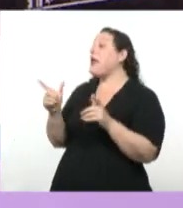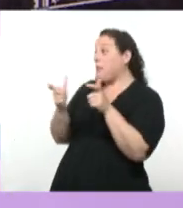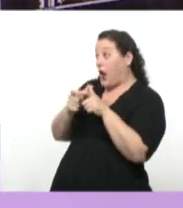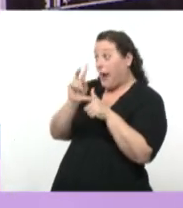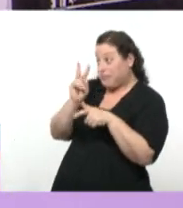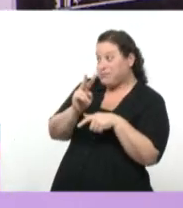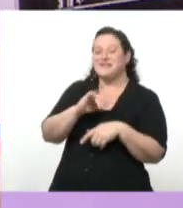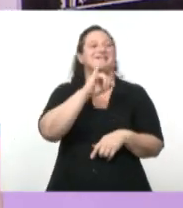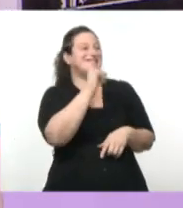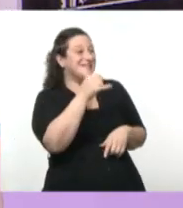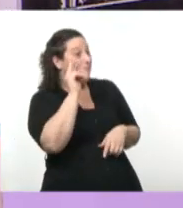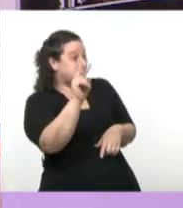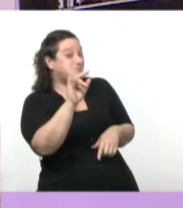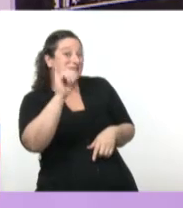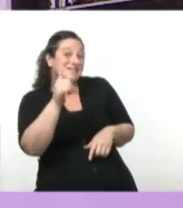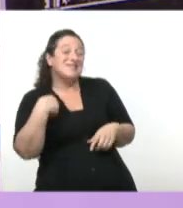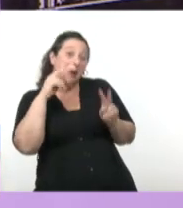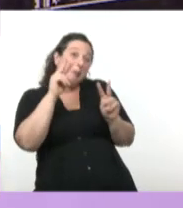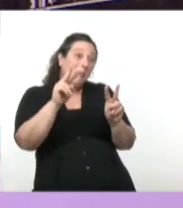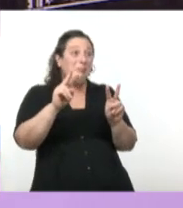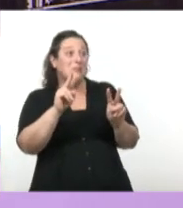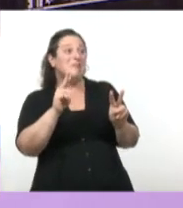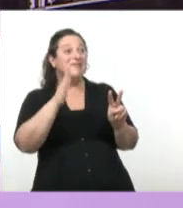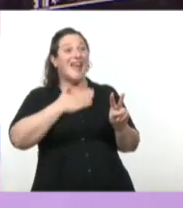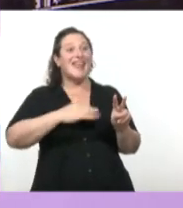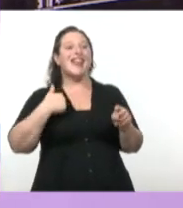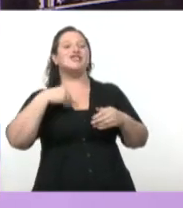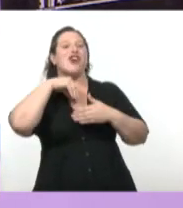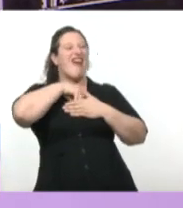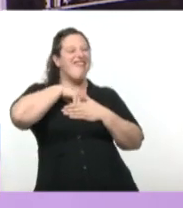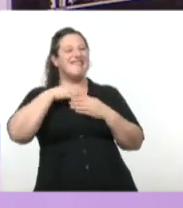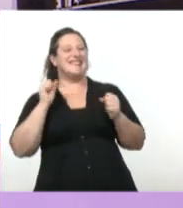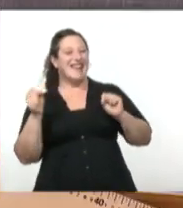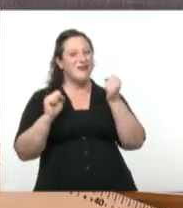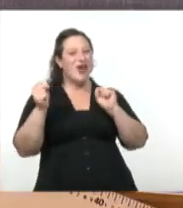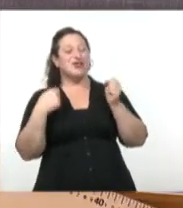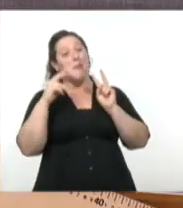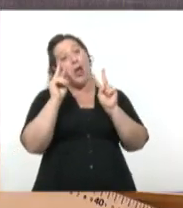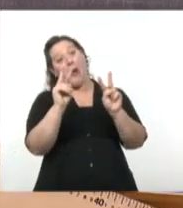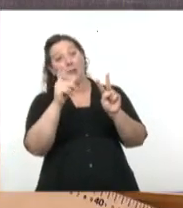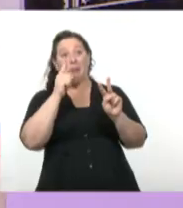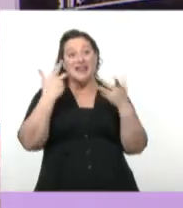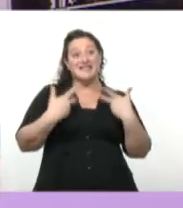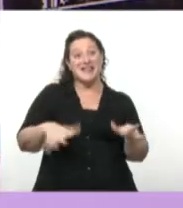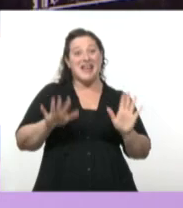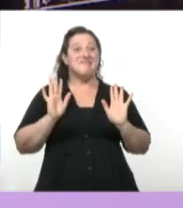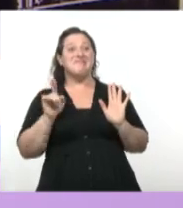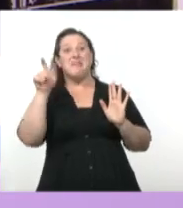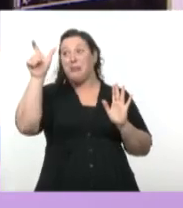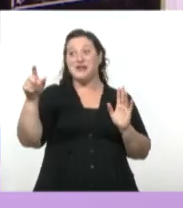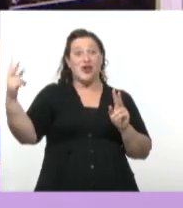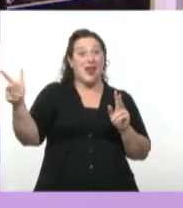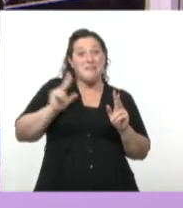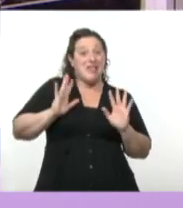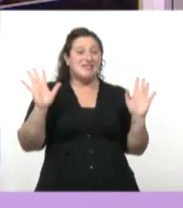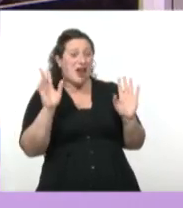vi, me vi tranquila, me sentí nerviosa, pero parece, me dijeron que no se notaba. Mirá, la gente es buena. La gente es buena,